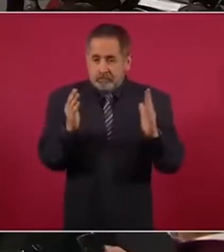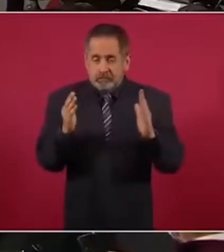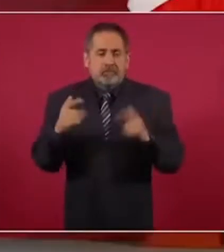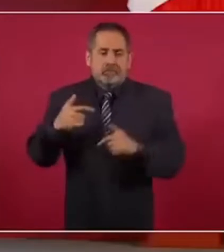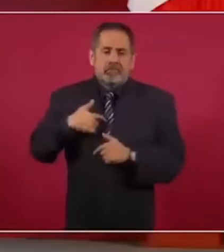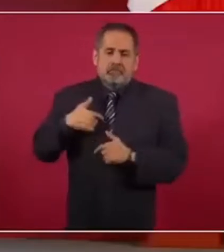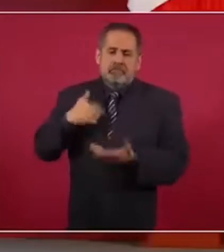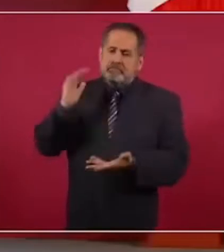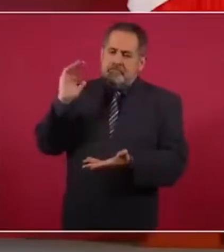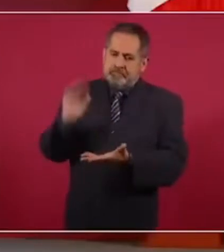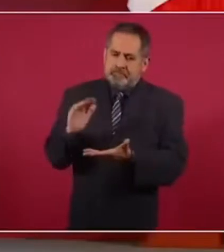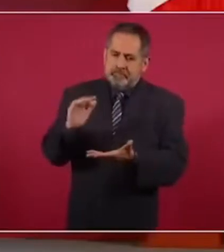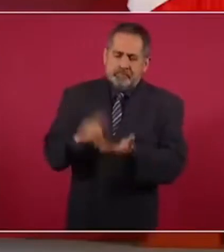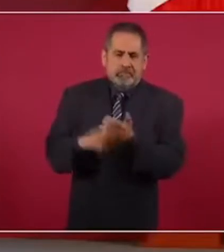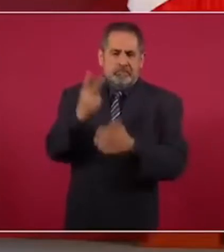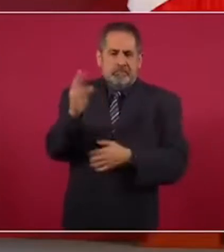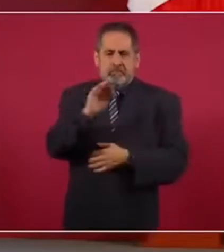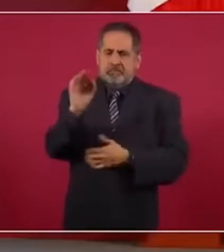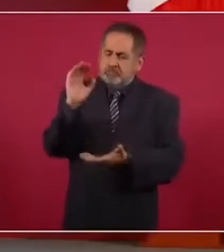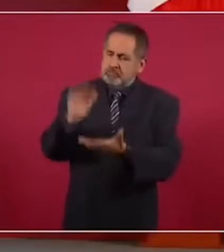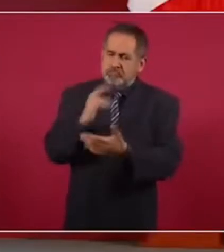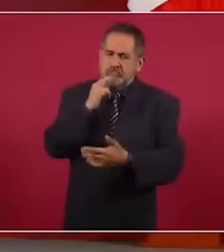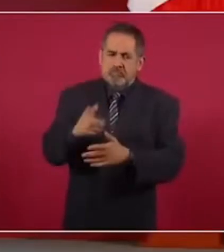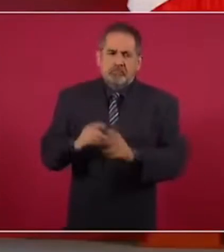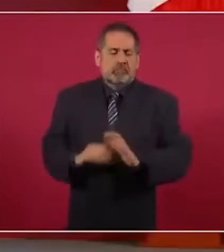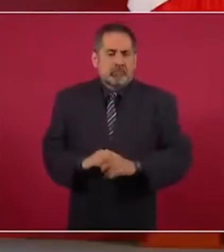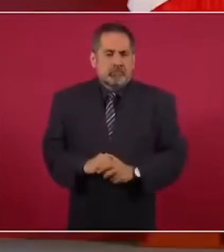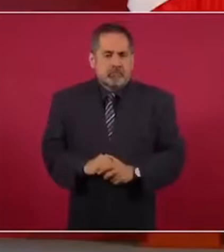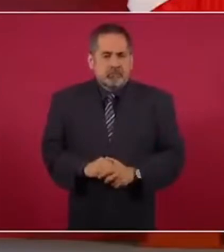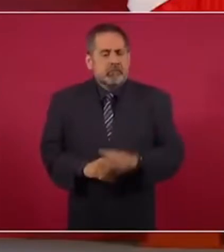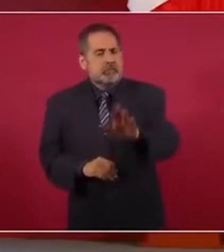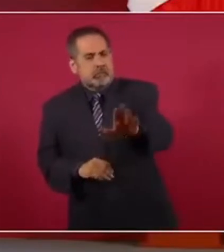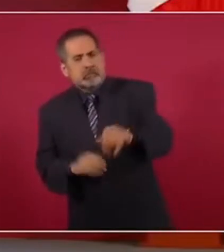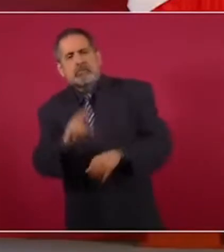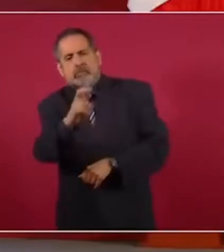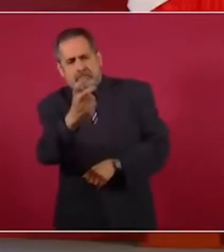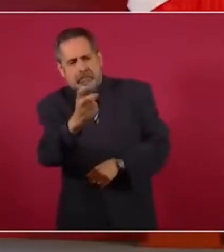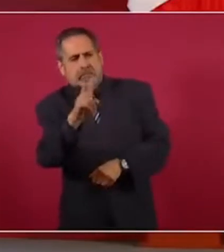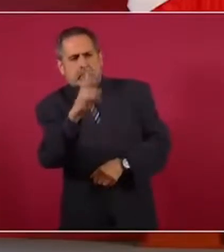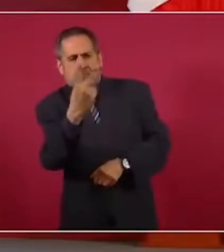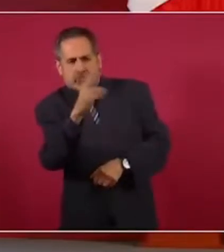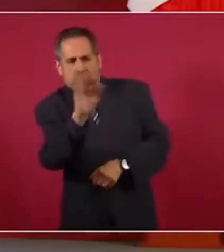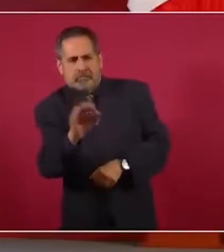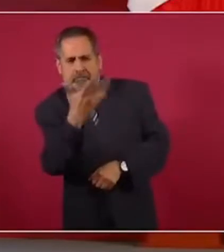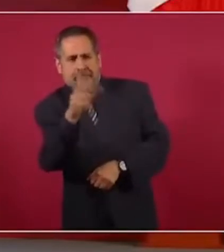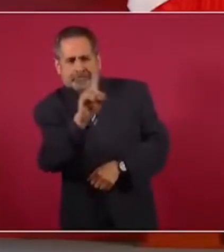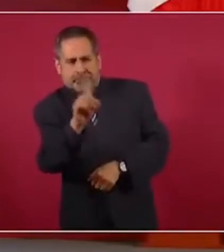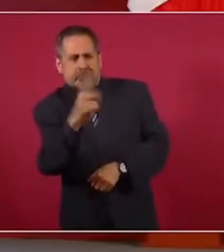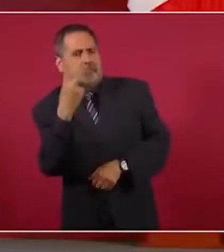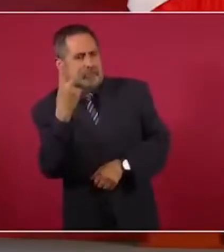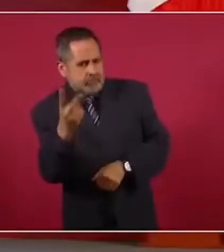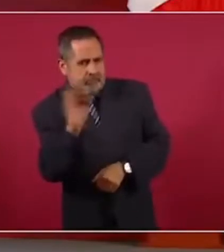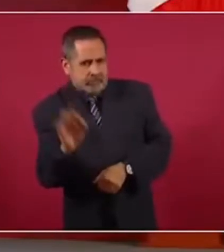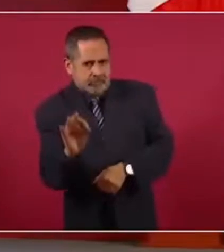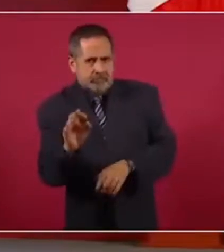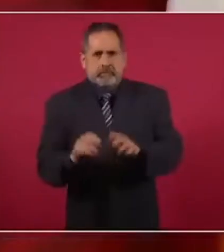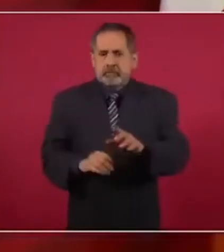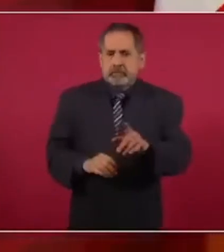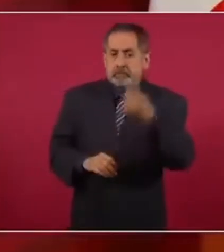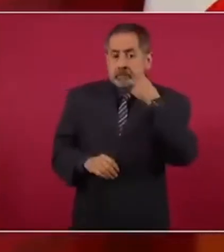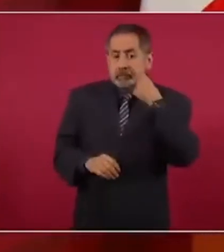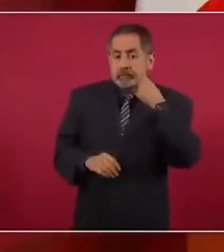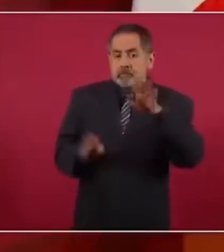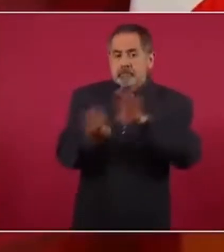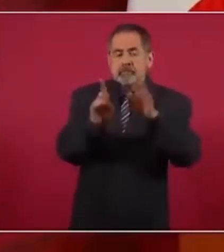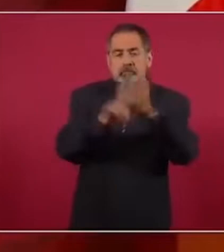es una disminución del 2 por ciento. Eso sí, 2 por ciento, no 10 por ciento. Por eso, pero nosotros estamos